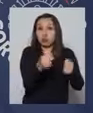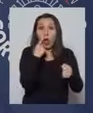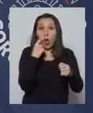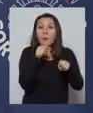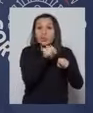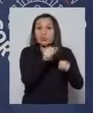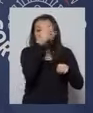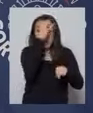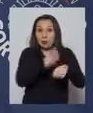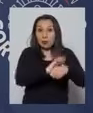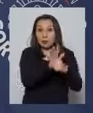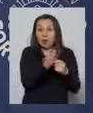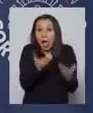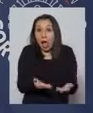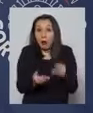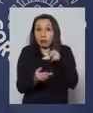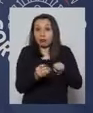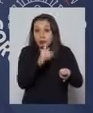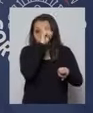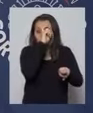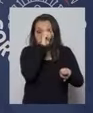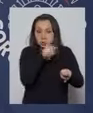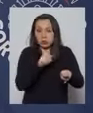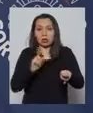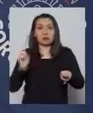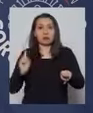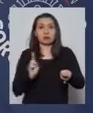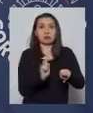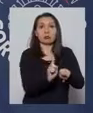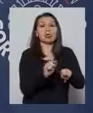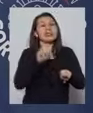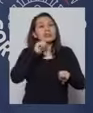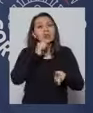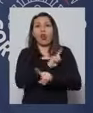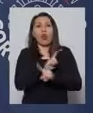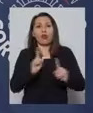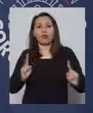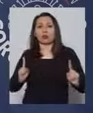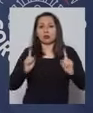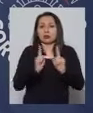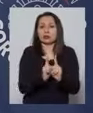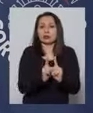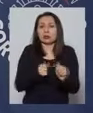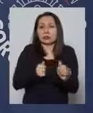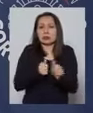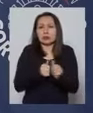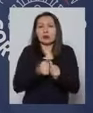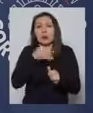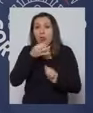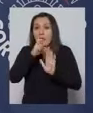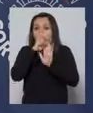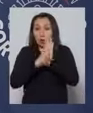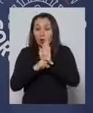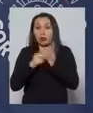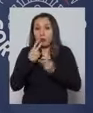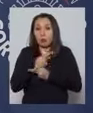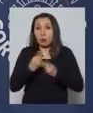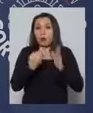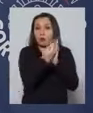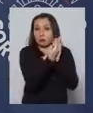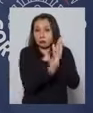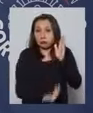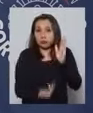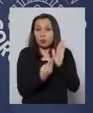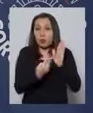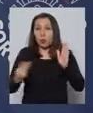de COVID y que se encuentra hospitalizado no califica como contacto estrecho, pero según el protocolo publicado en la página del